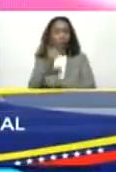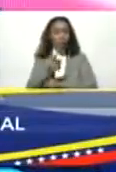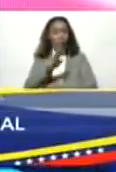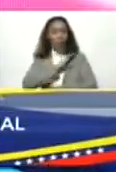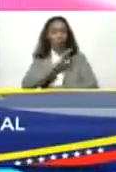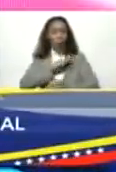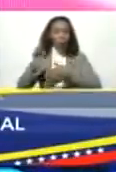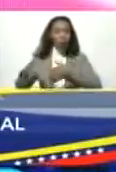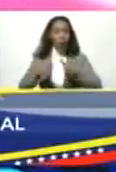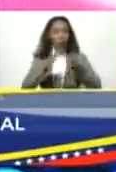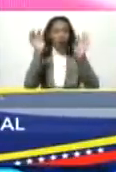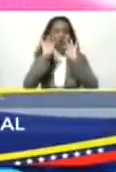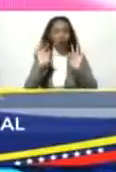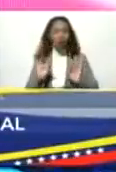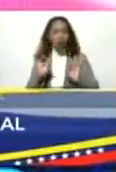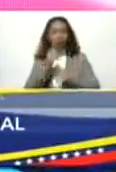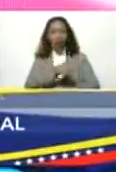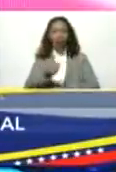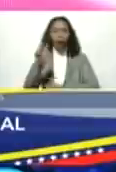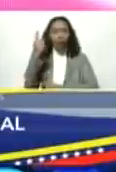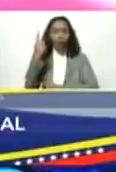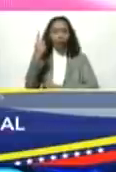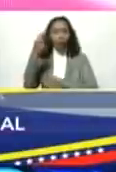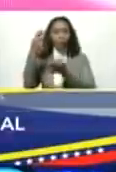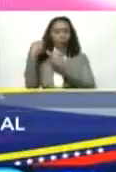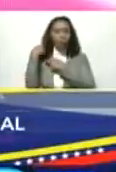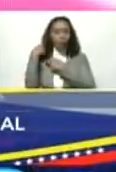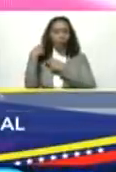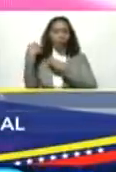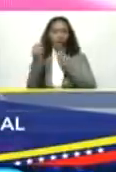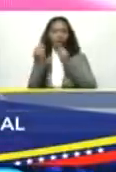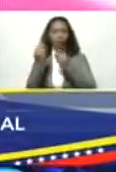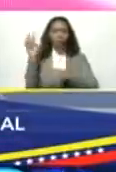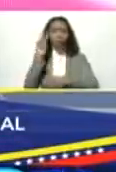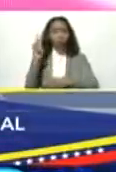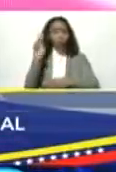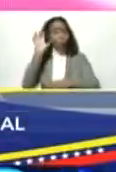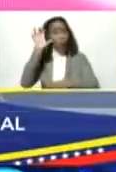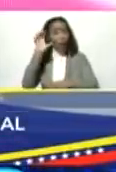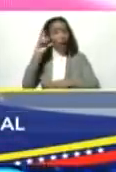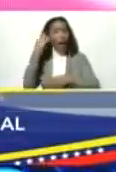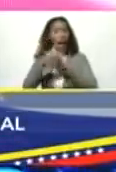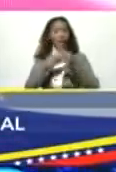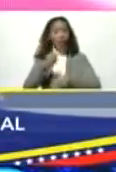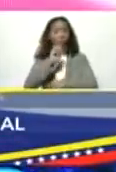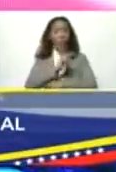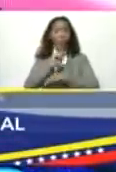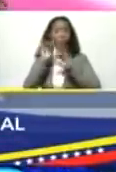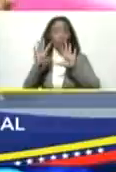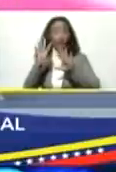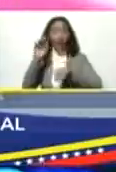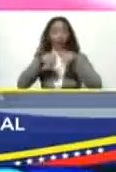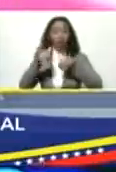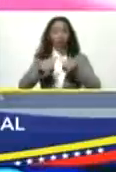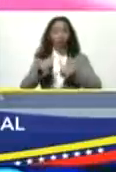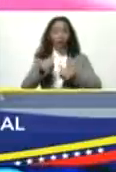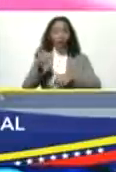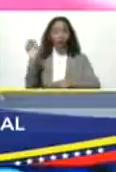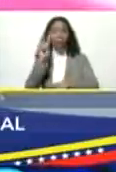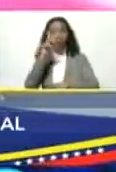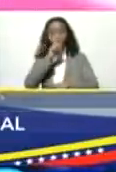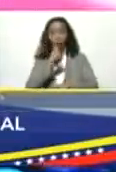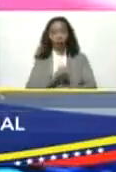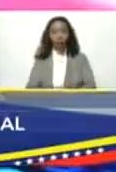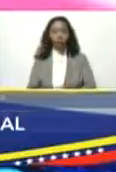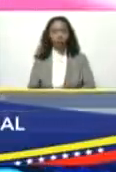propio método y más en un país como Venezuela que ha hecho 29 elecciones apenas en 22 años